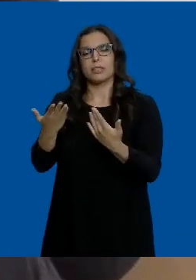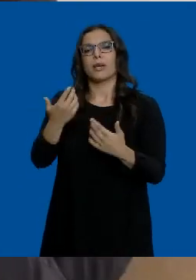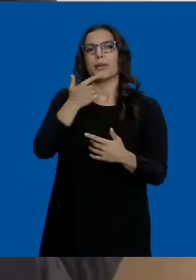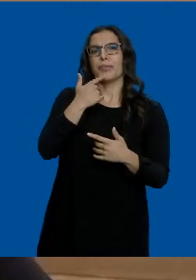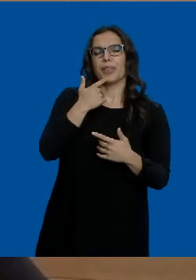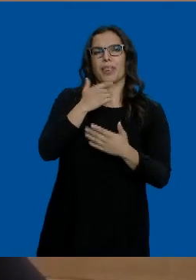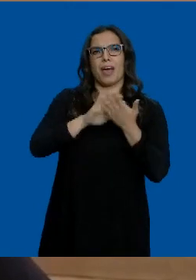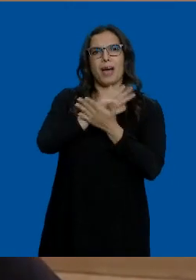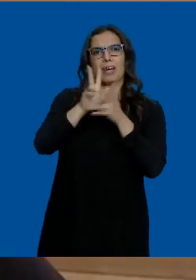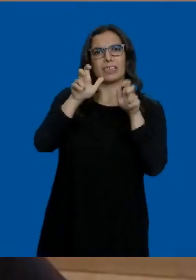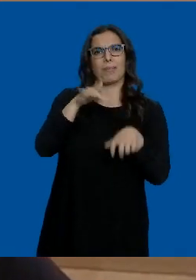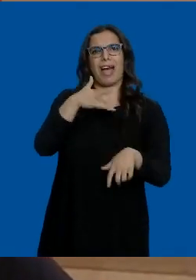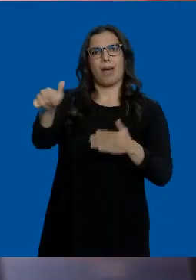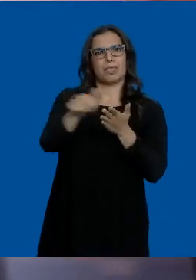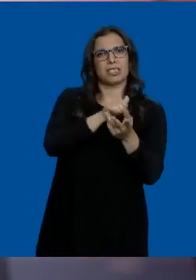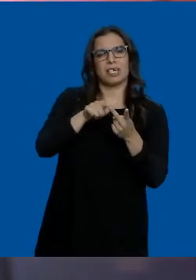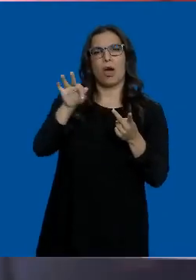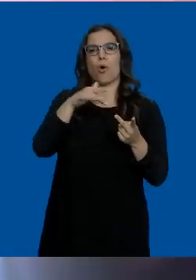amnistía y autodeterminación.